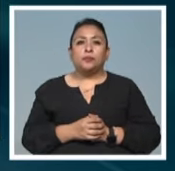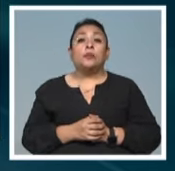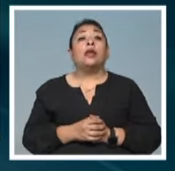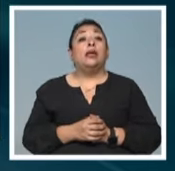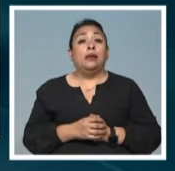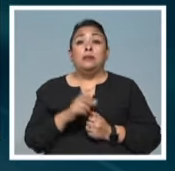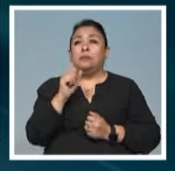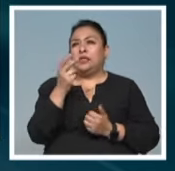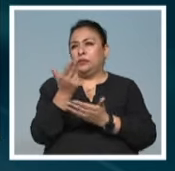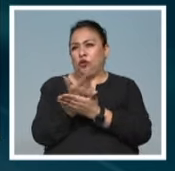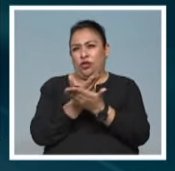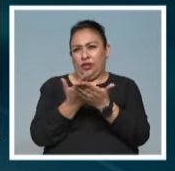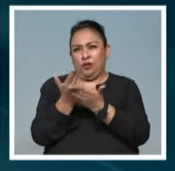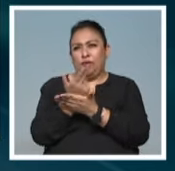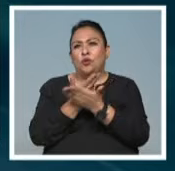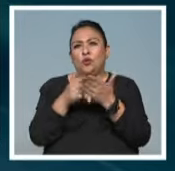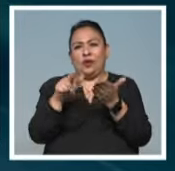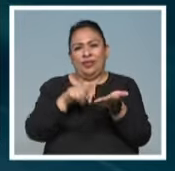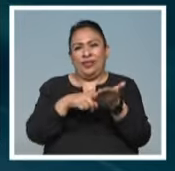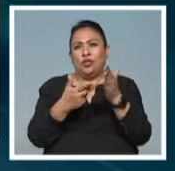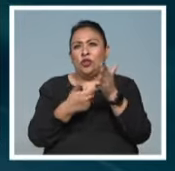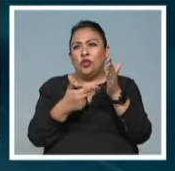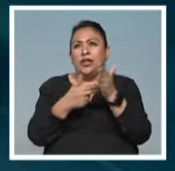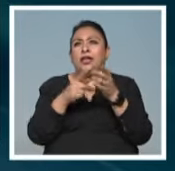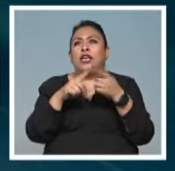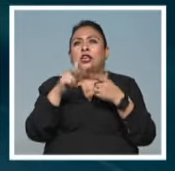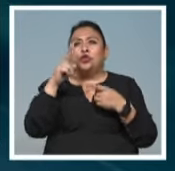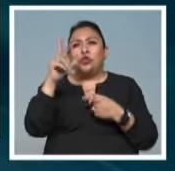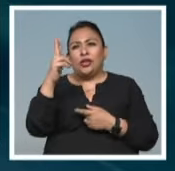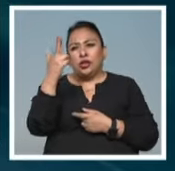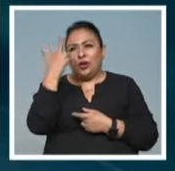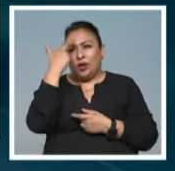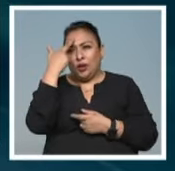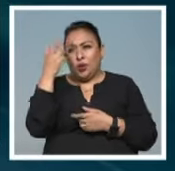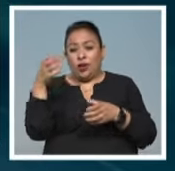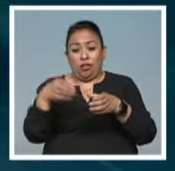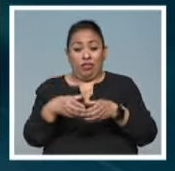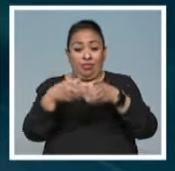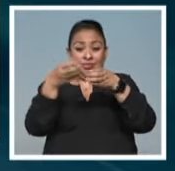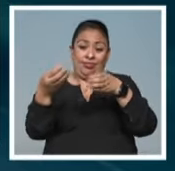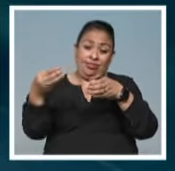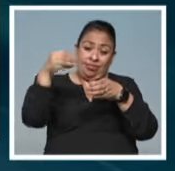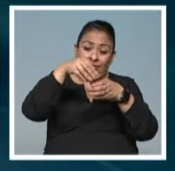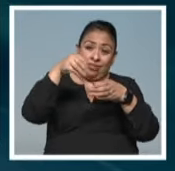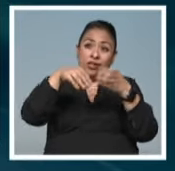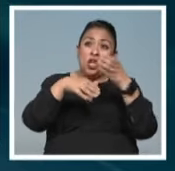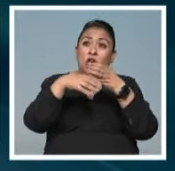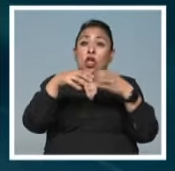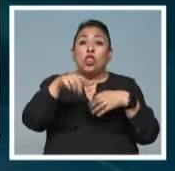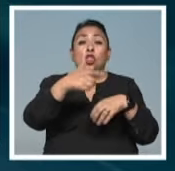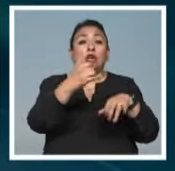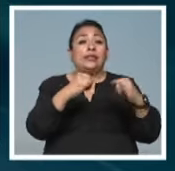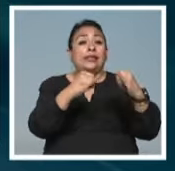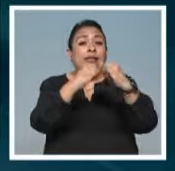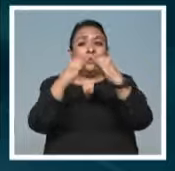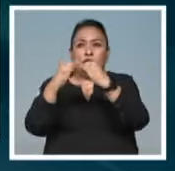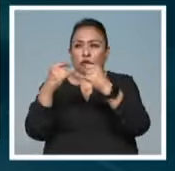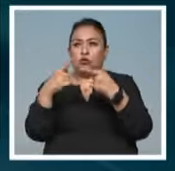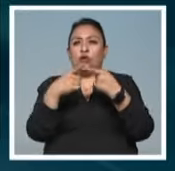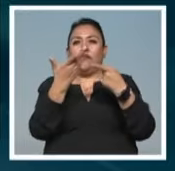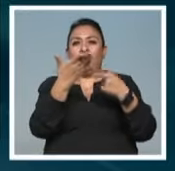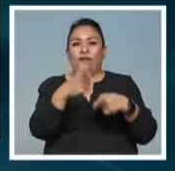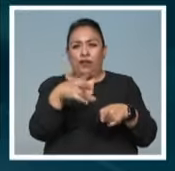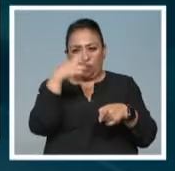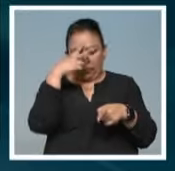Además de los dibujos realizados en el taller Sueños y Recuerdos, en la cápsula se colocaron objetos de 12 instituciones como Banco de